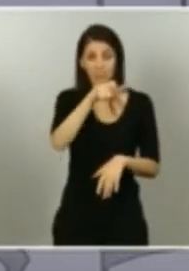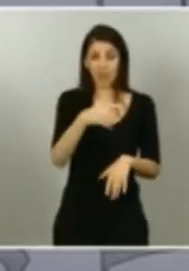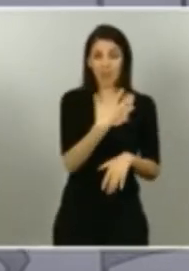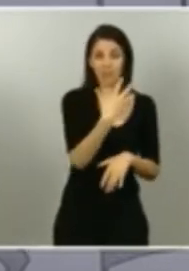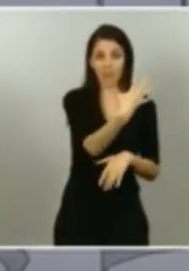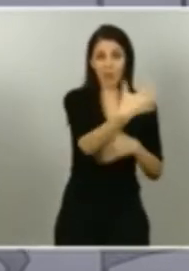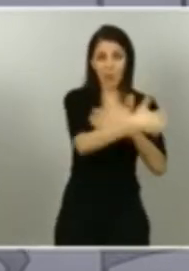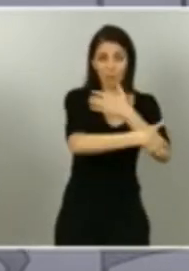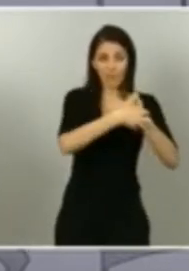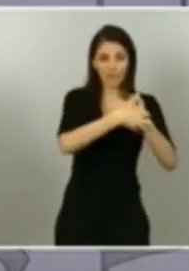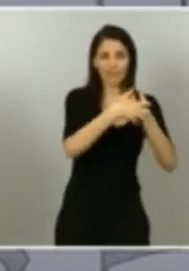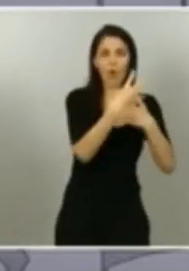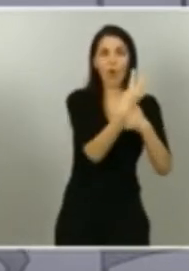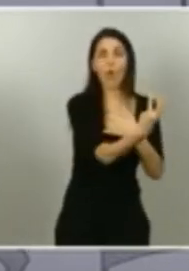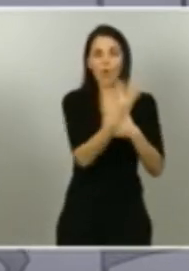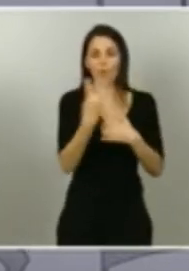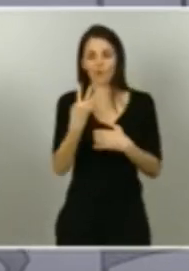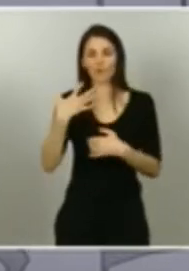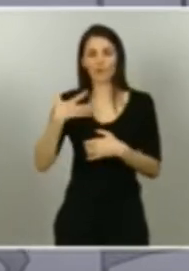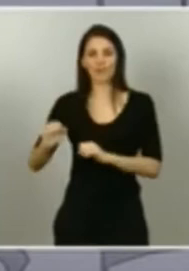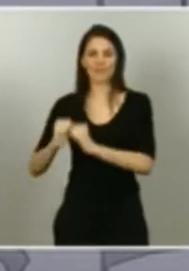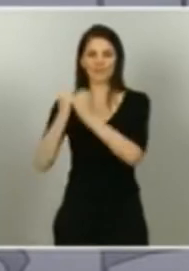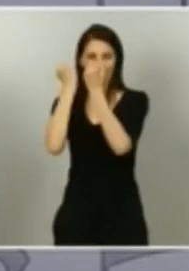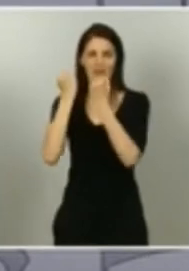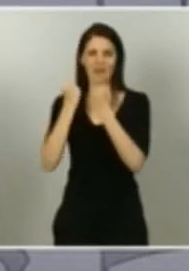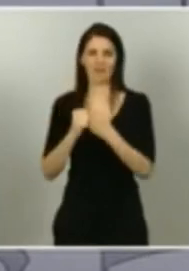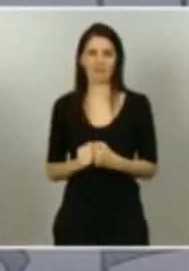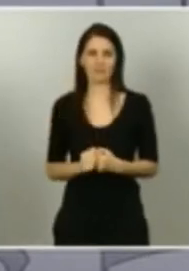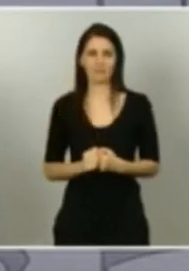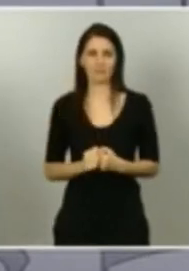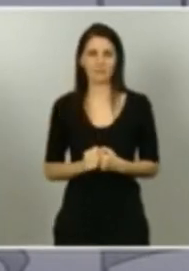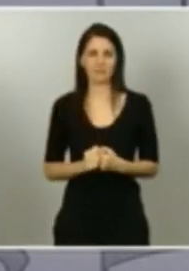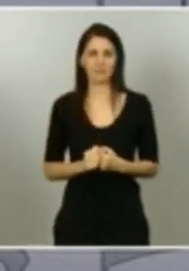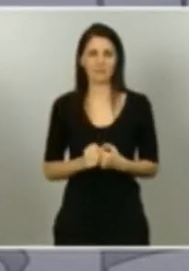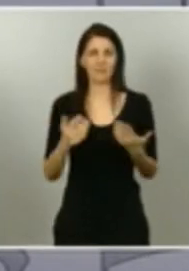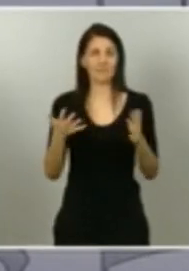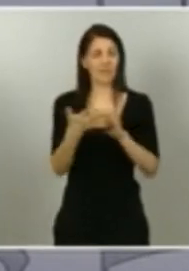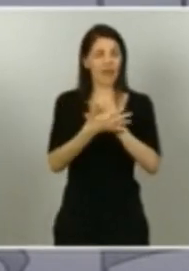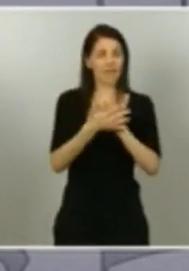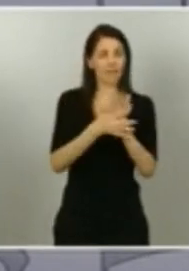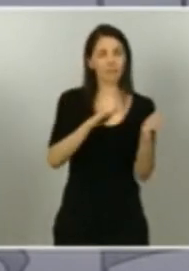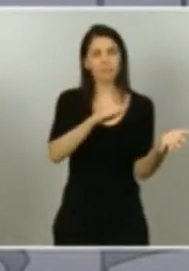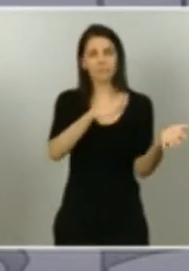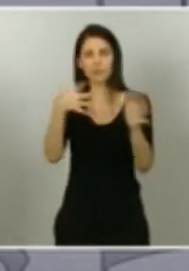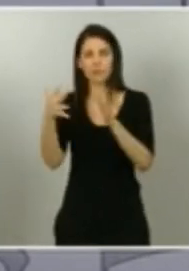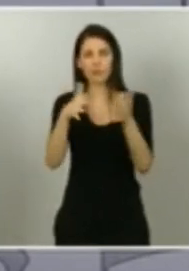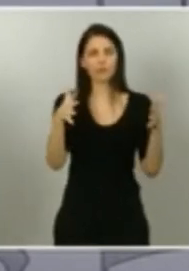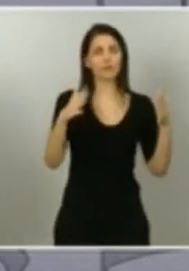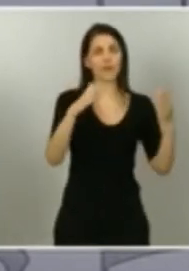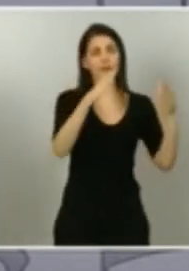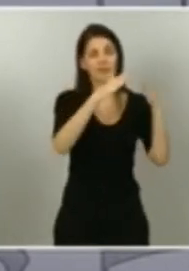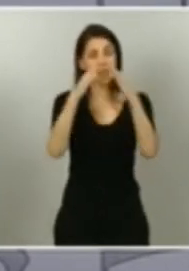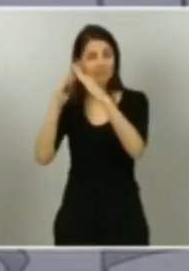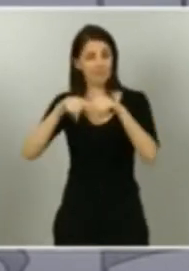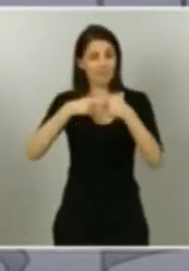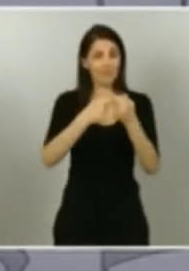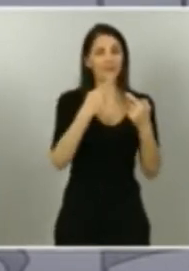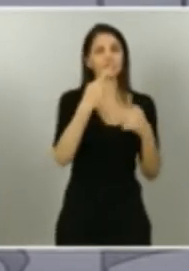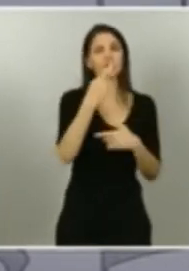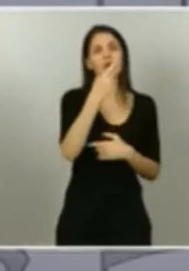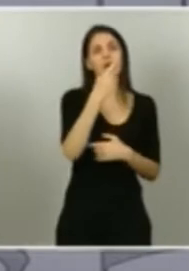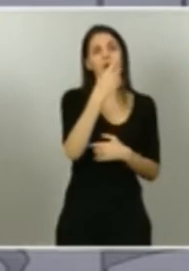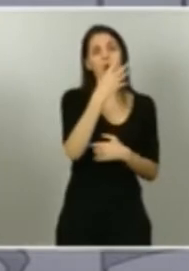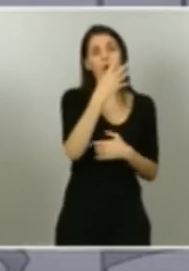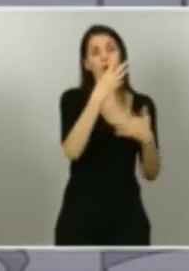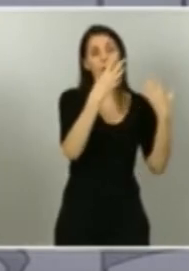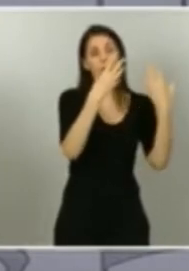Esto supone más o menos que 850.000 hogares y más de dos millones de personas se puedan ver beneficiados por